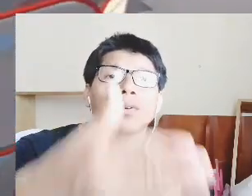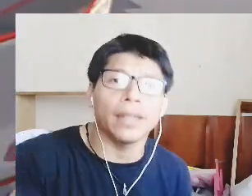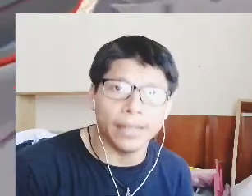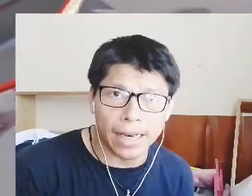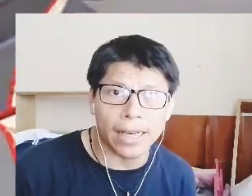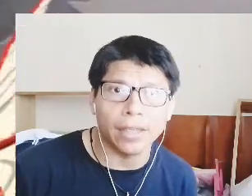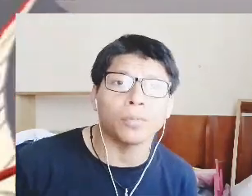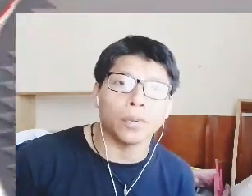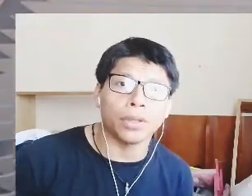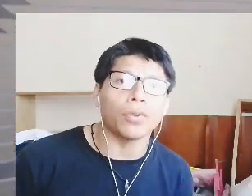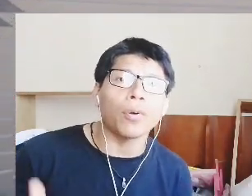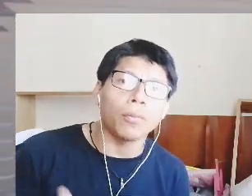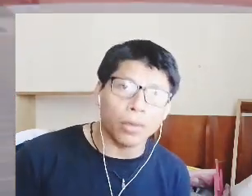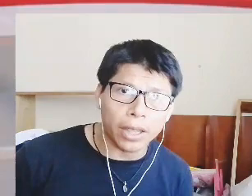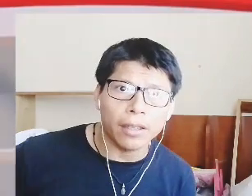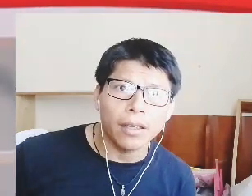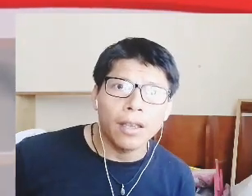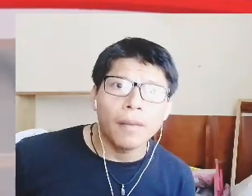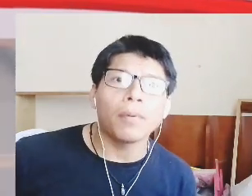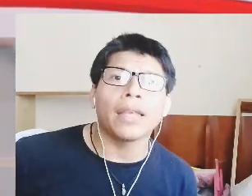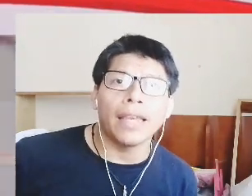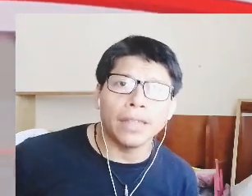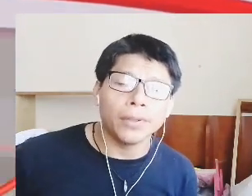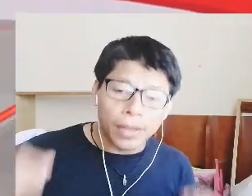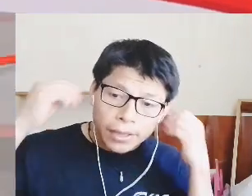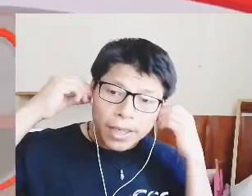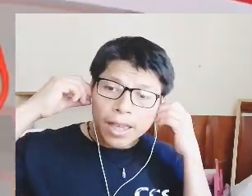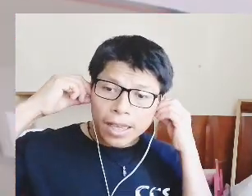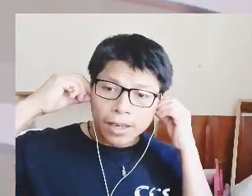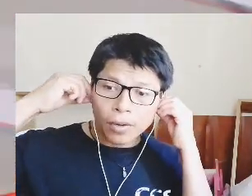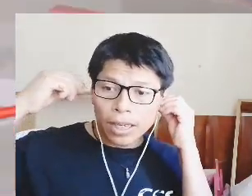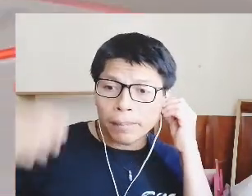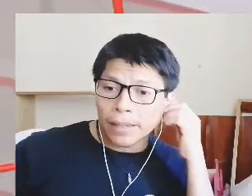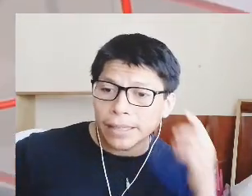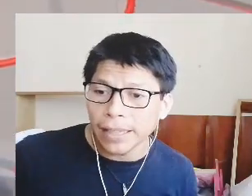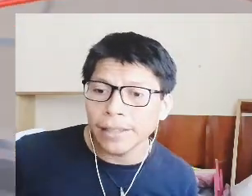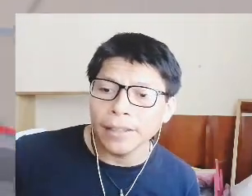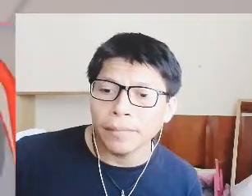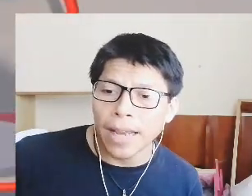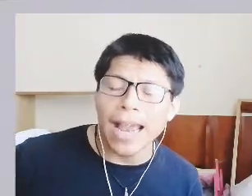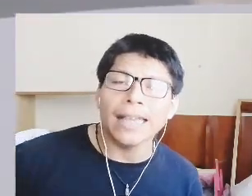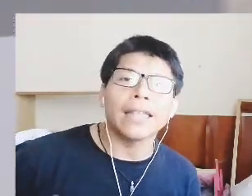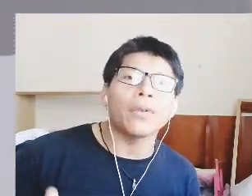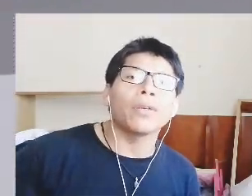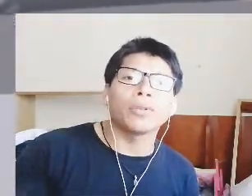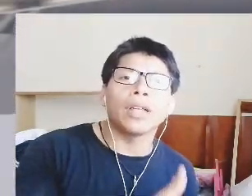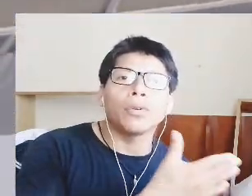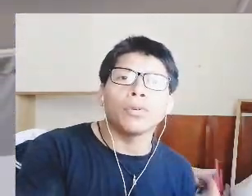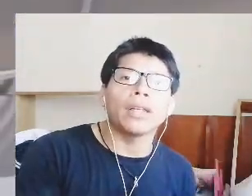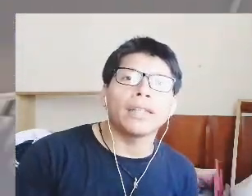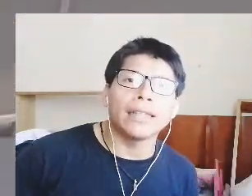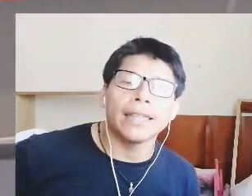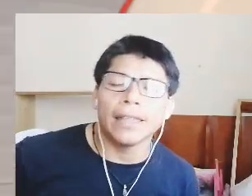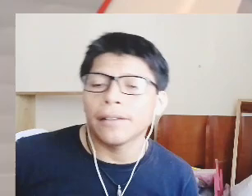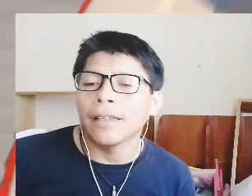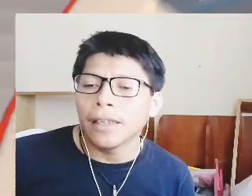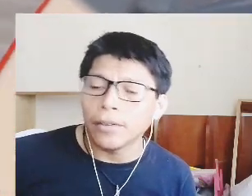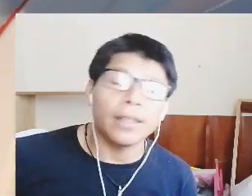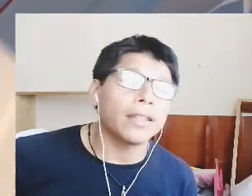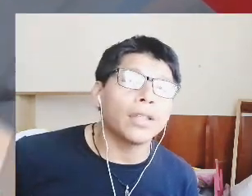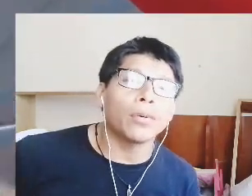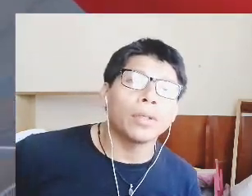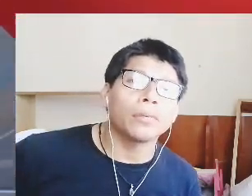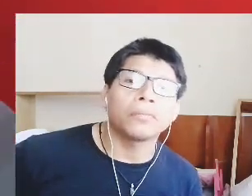a seguir sacando ventaja de su posición como mujer porque eso es lo que el presidente ha estado demostrando durante este